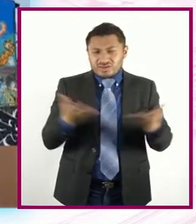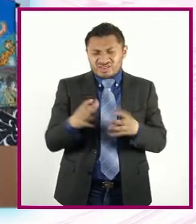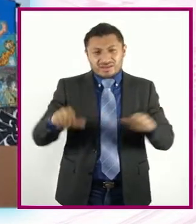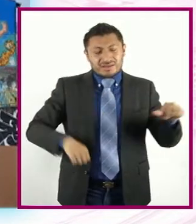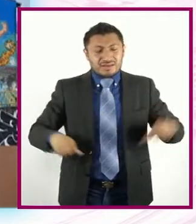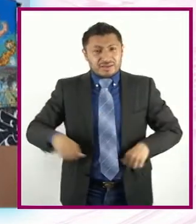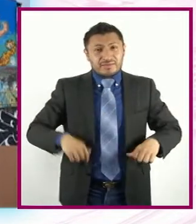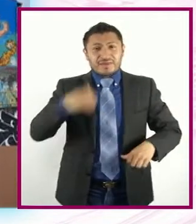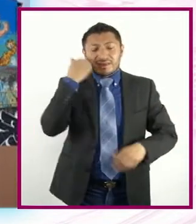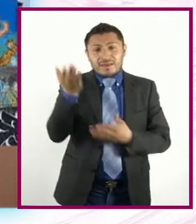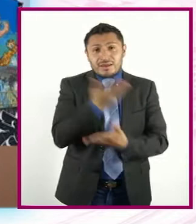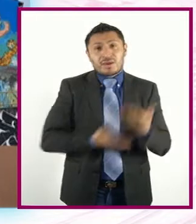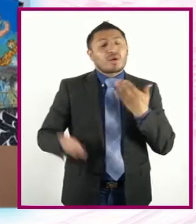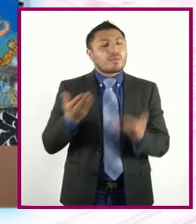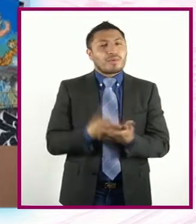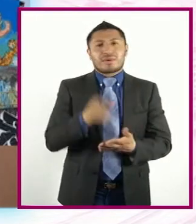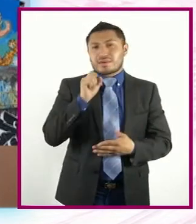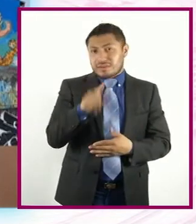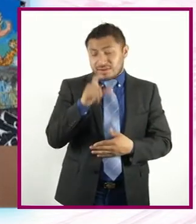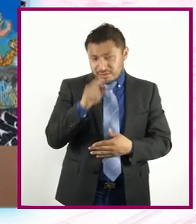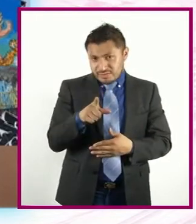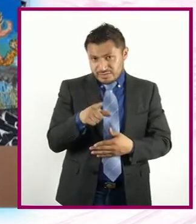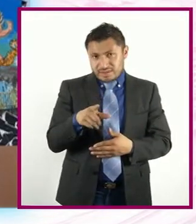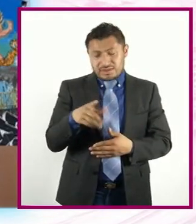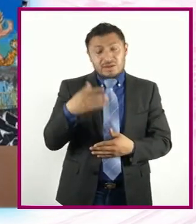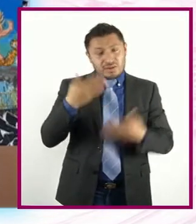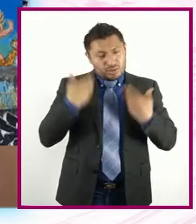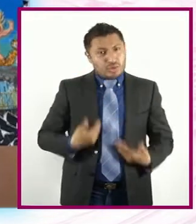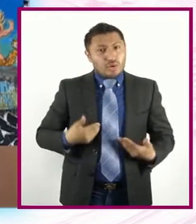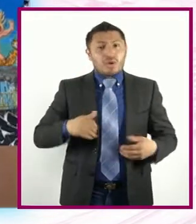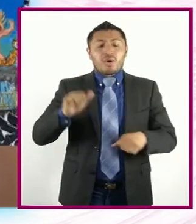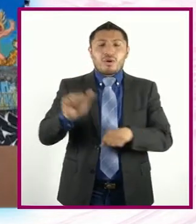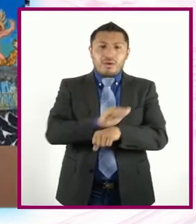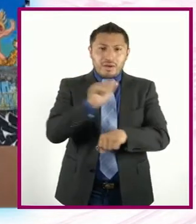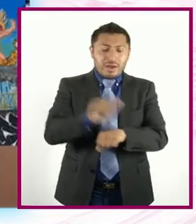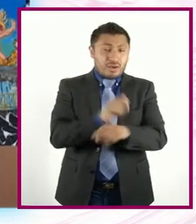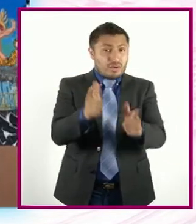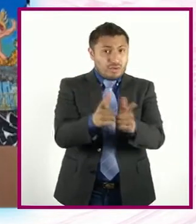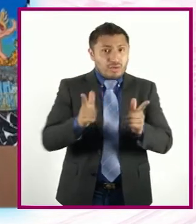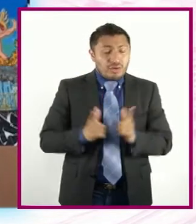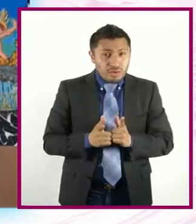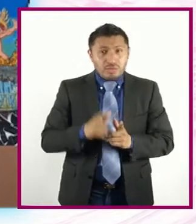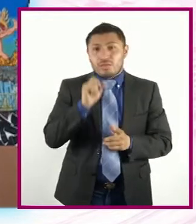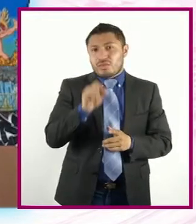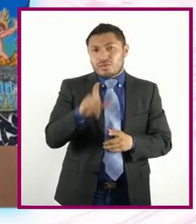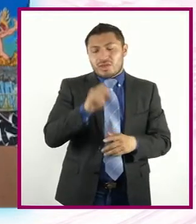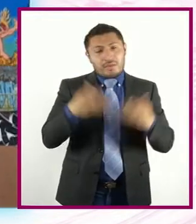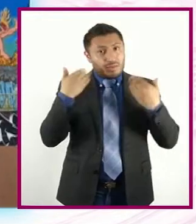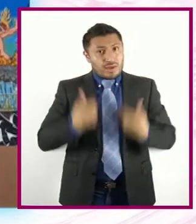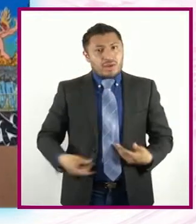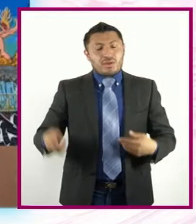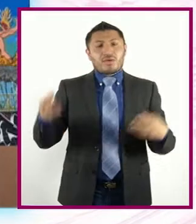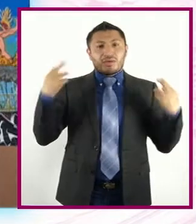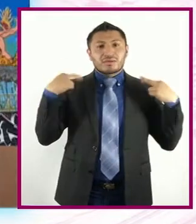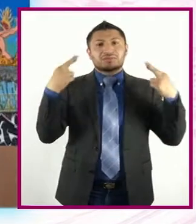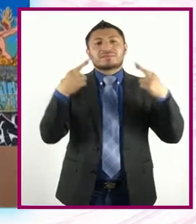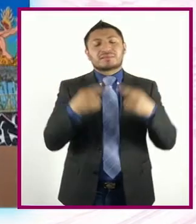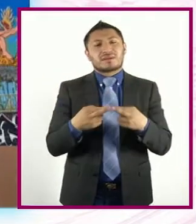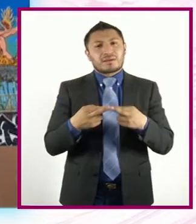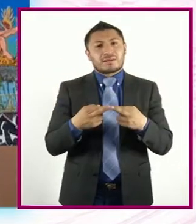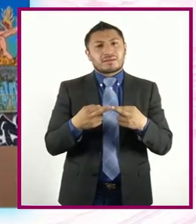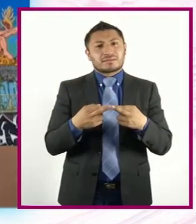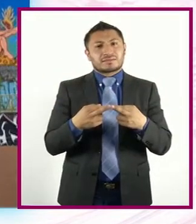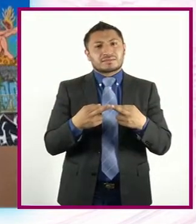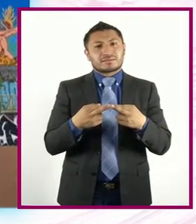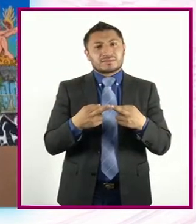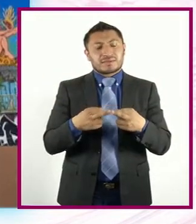Les quiero contar Que además De ser actor Del grupo También Soy profesor De El